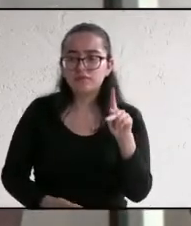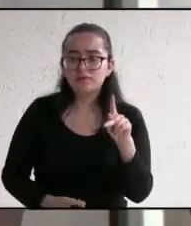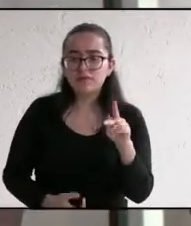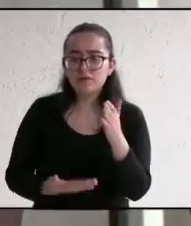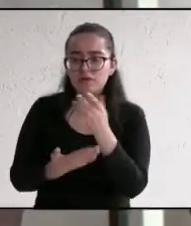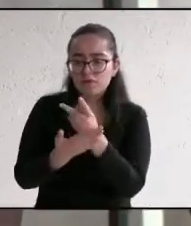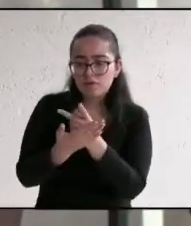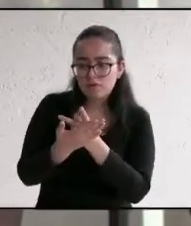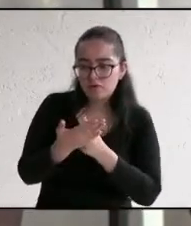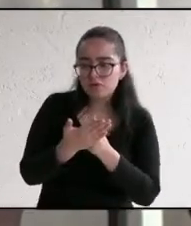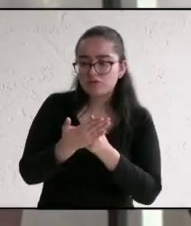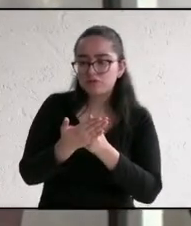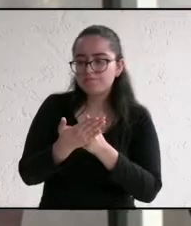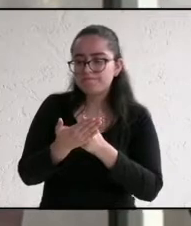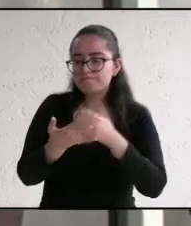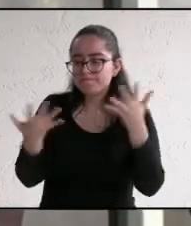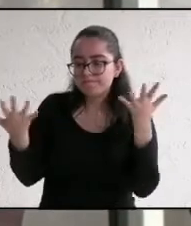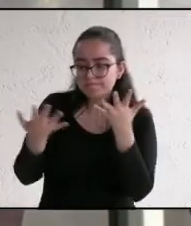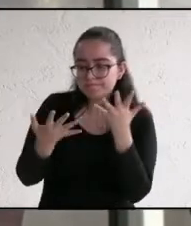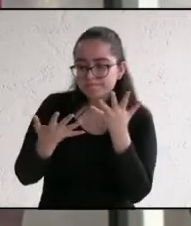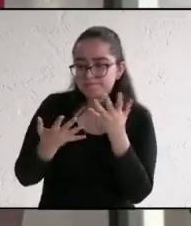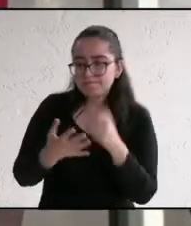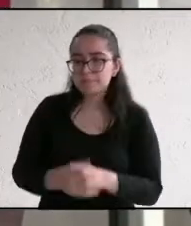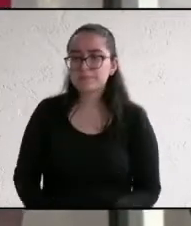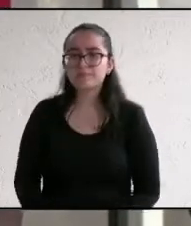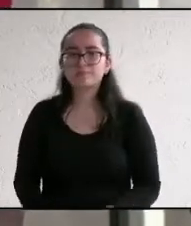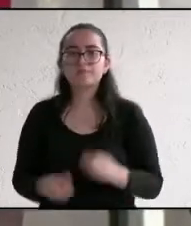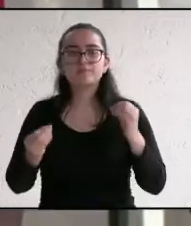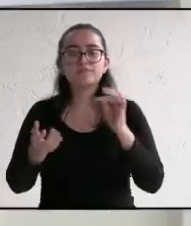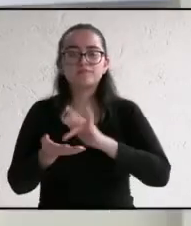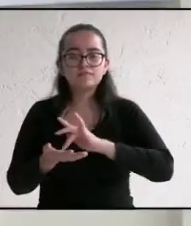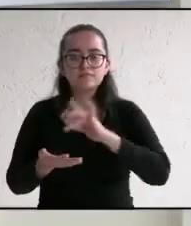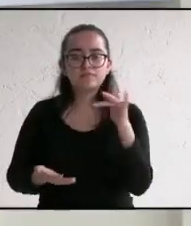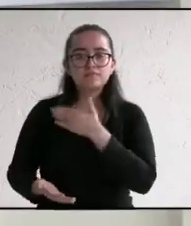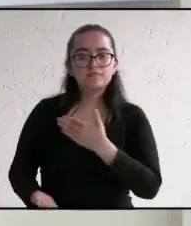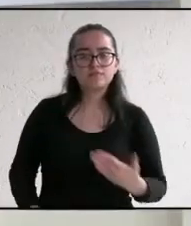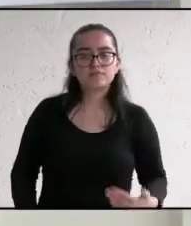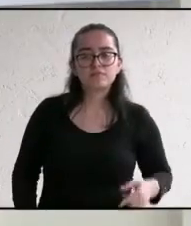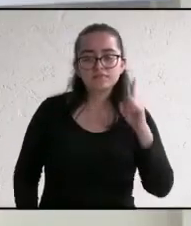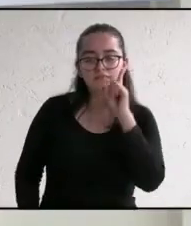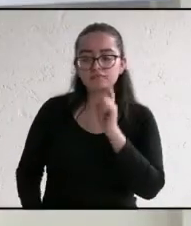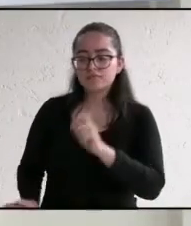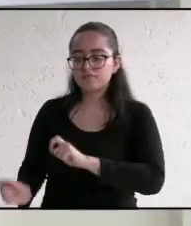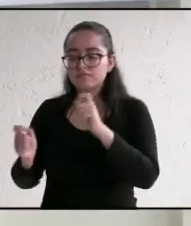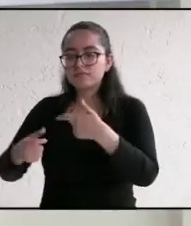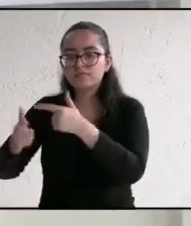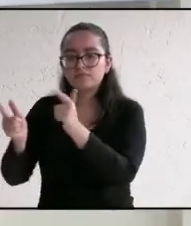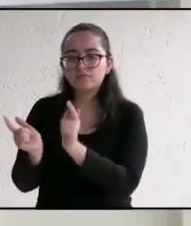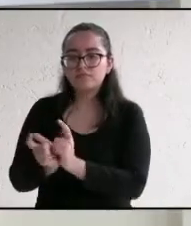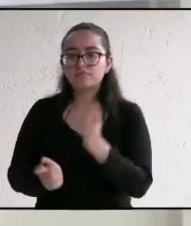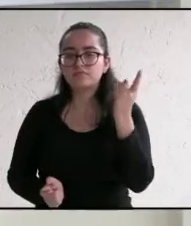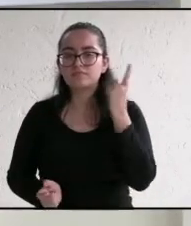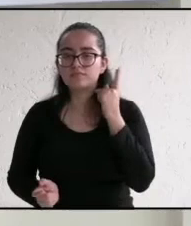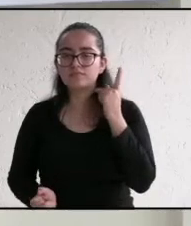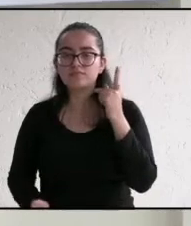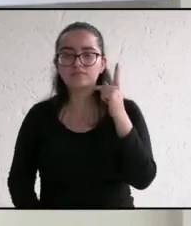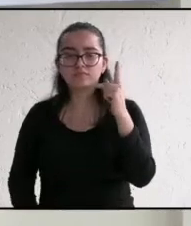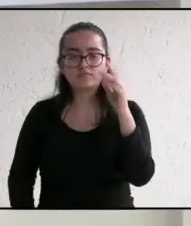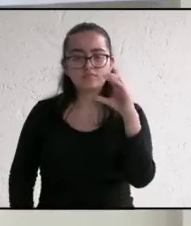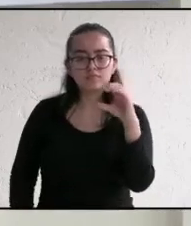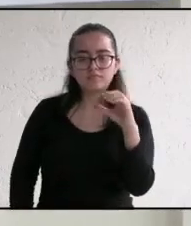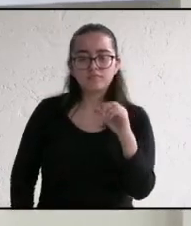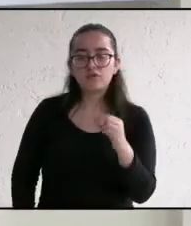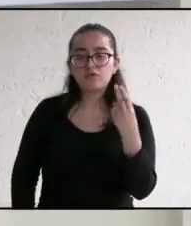proyecto para que se lleve a cabo. Muchísimas gracias, candidata. Ahora le toca el turno al candidato del partido cardenista,